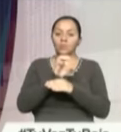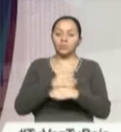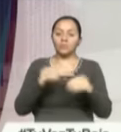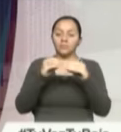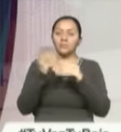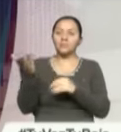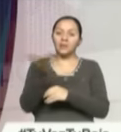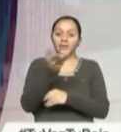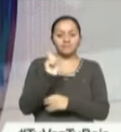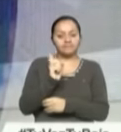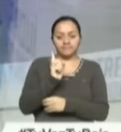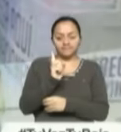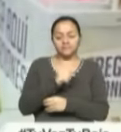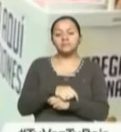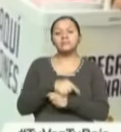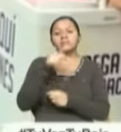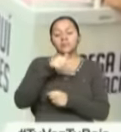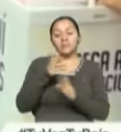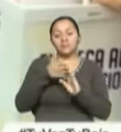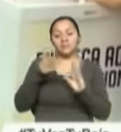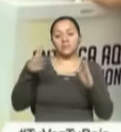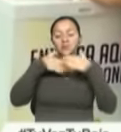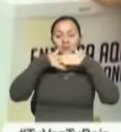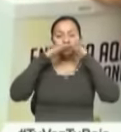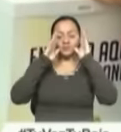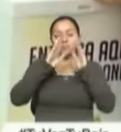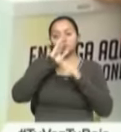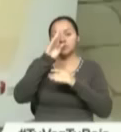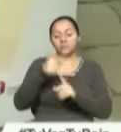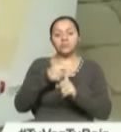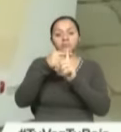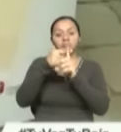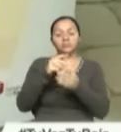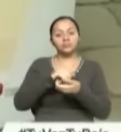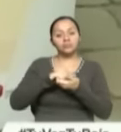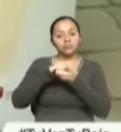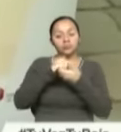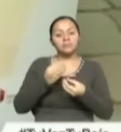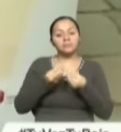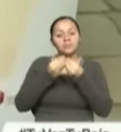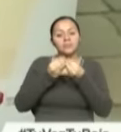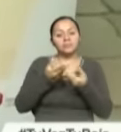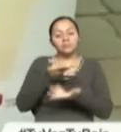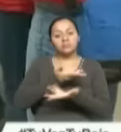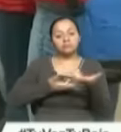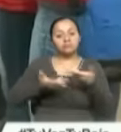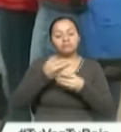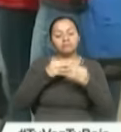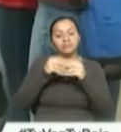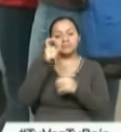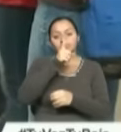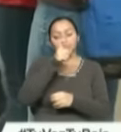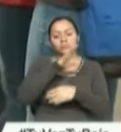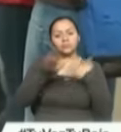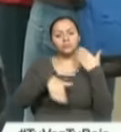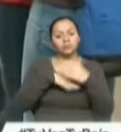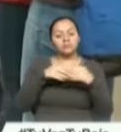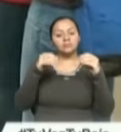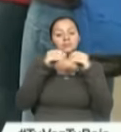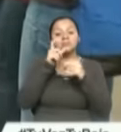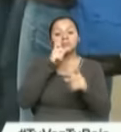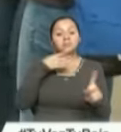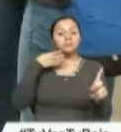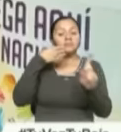sin mendicidad. En esta época muy oportuna para ser solidarios y compartir con quien más necesita, usted puede hacerlo